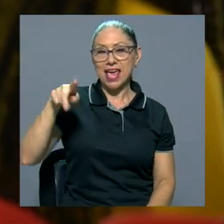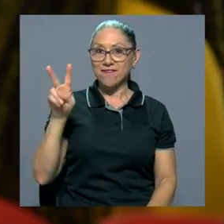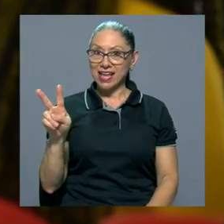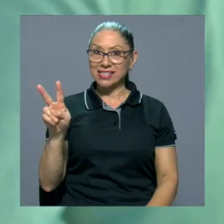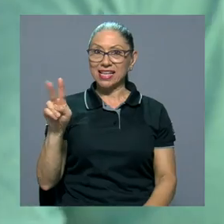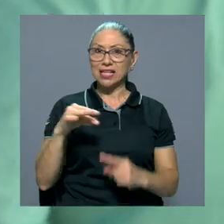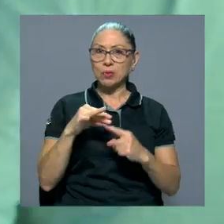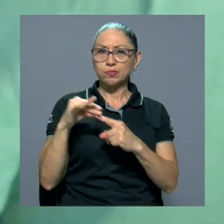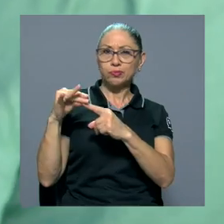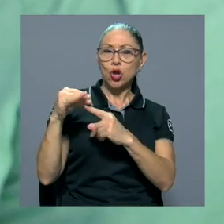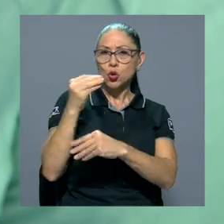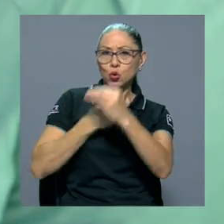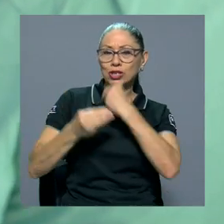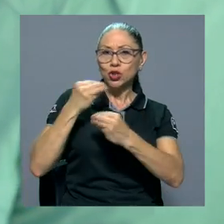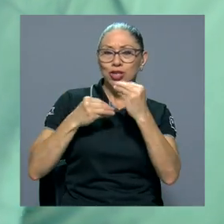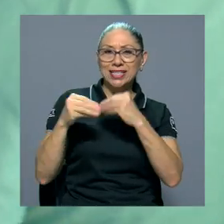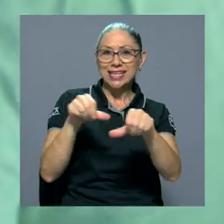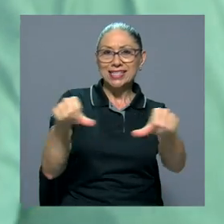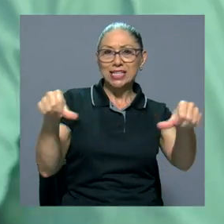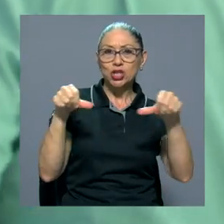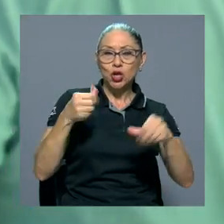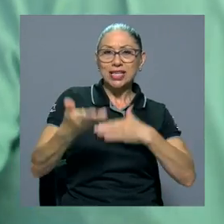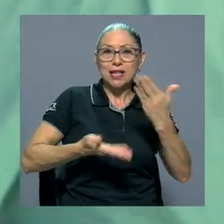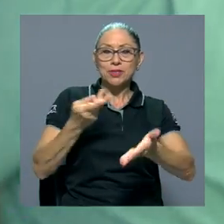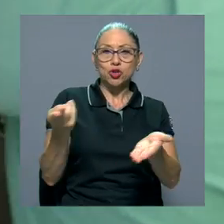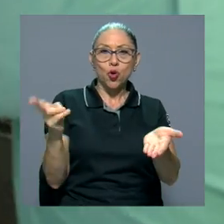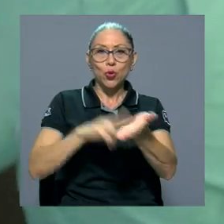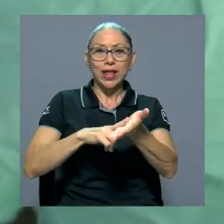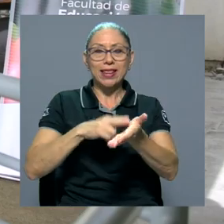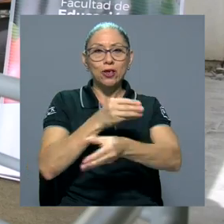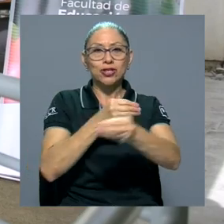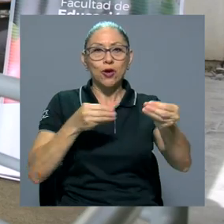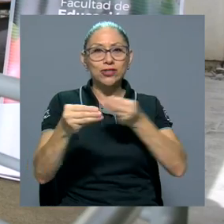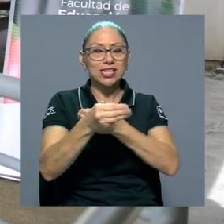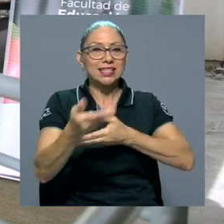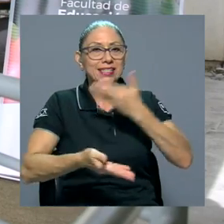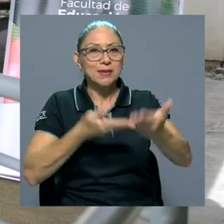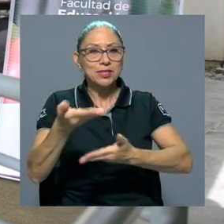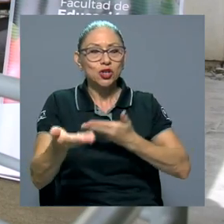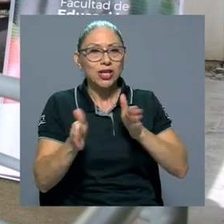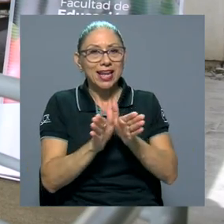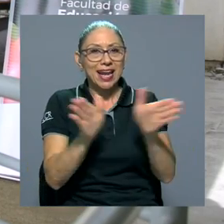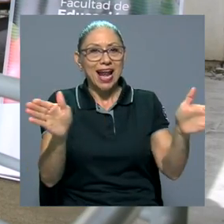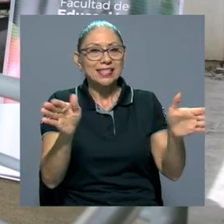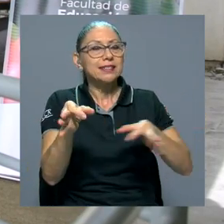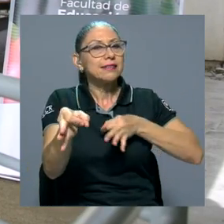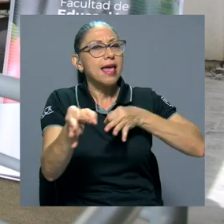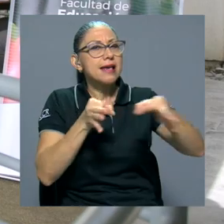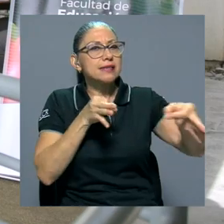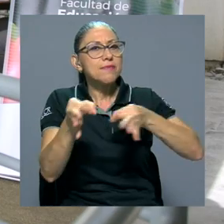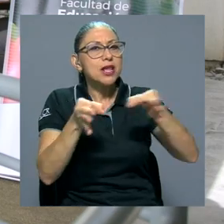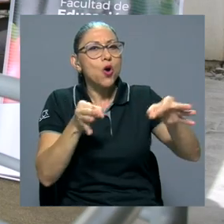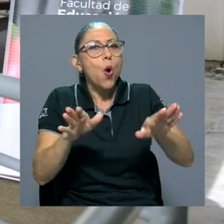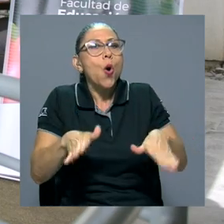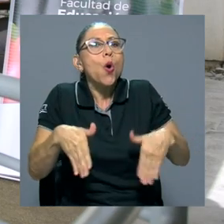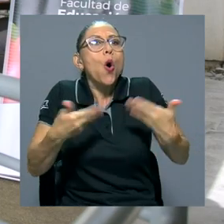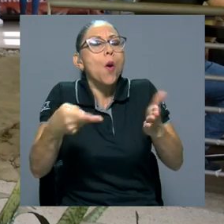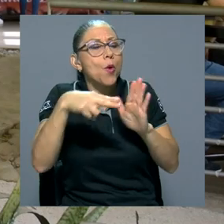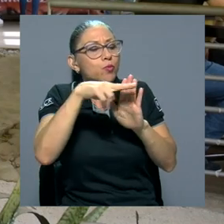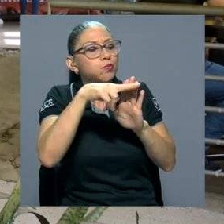Marcela Peña Vázquez, nutricionista de la sección de servicios contratados de la Oficina de Servicios Generales,